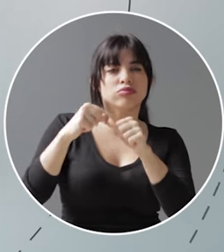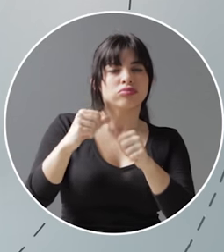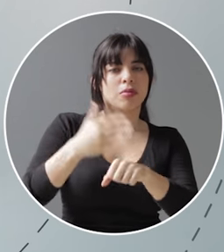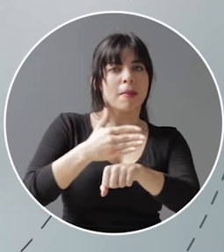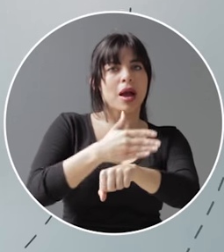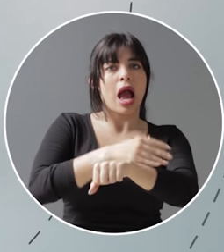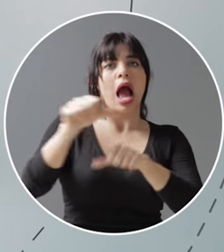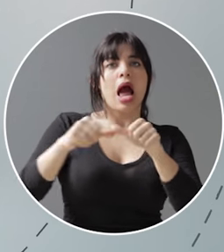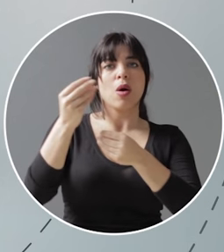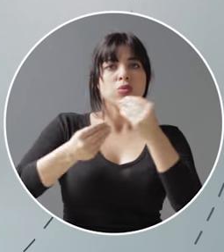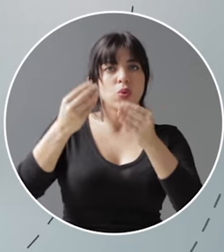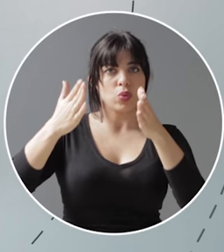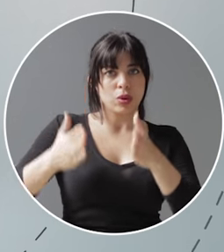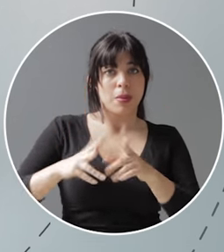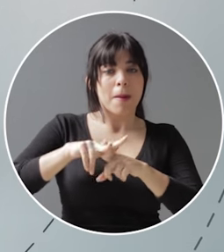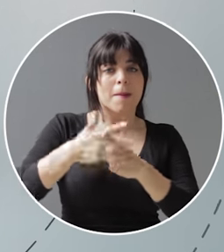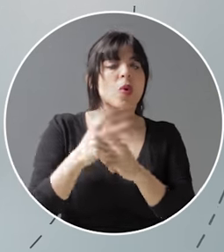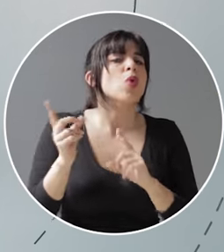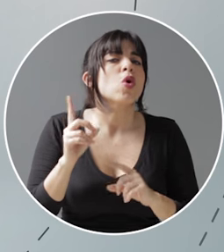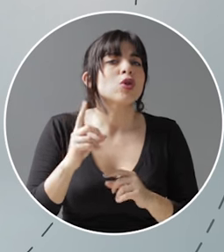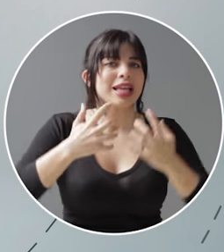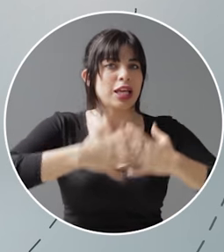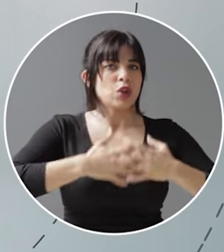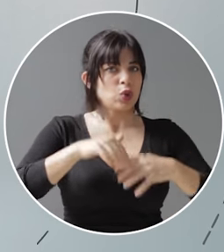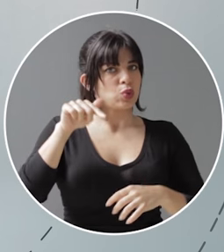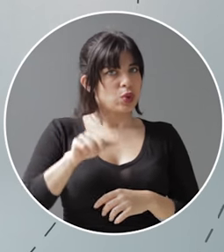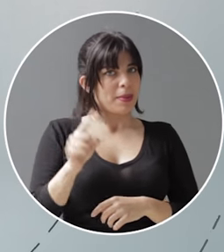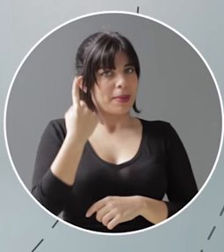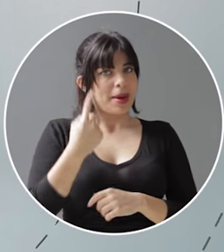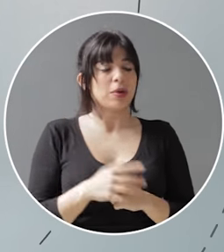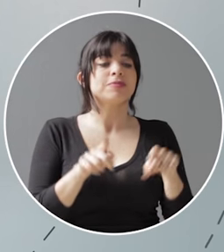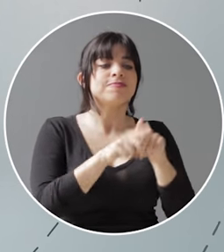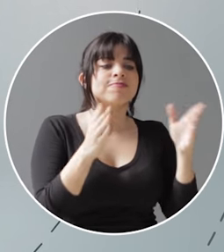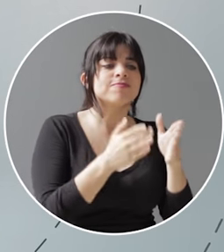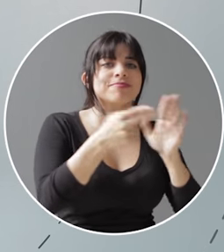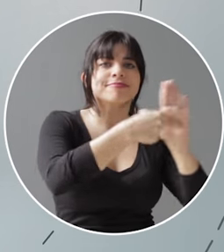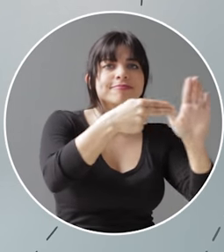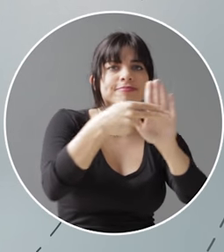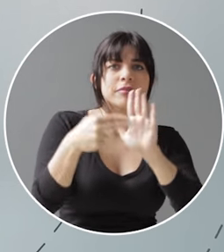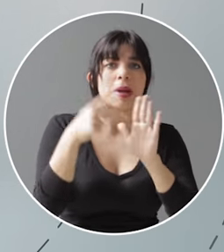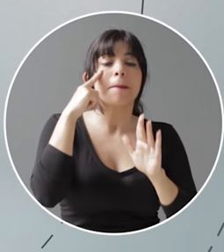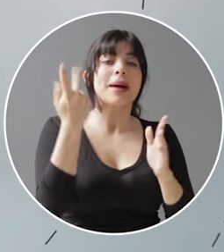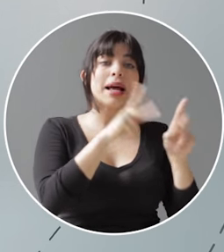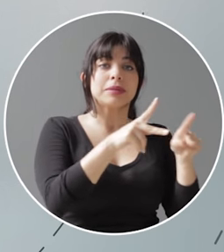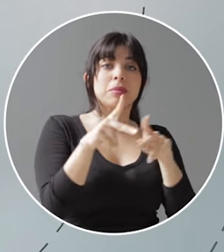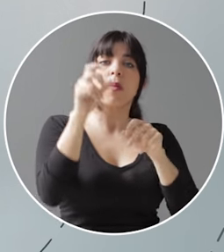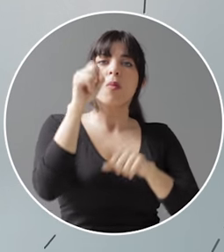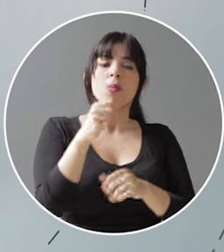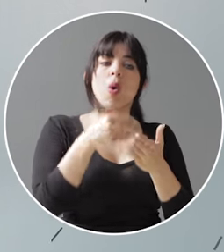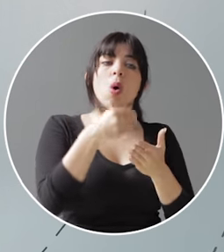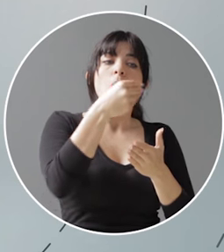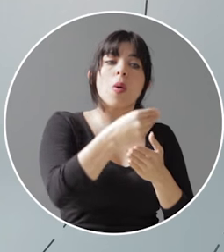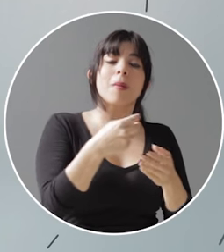las tarifas del sector productivo, iniciando con los industriales. También promover el etiquetado para que la ciudadanía